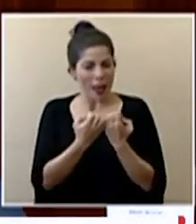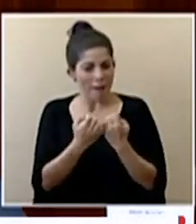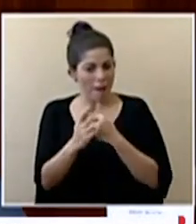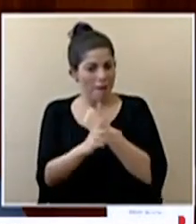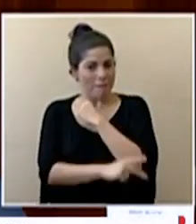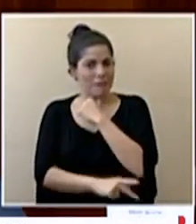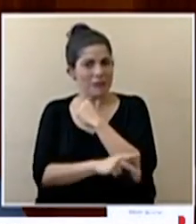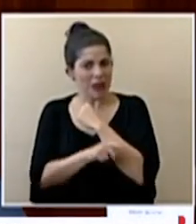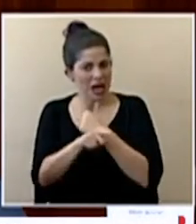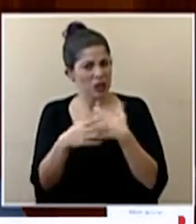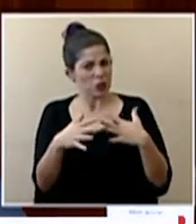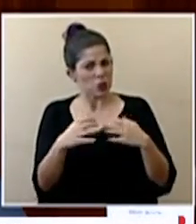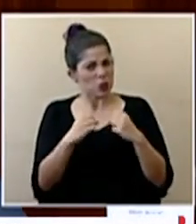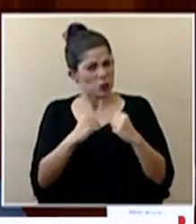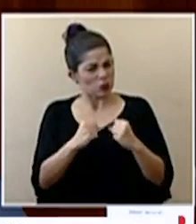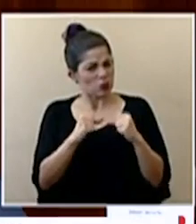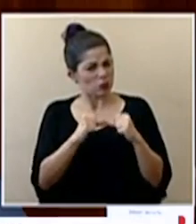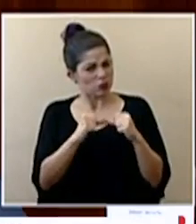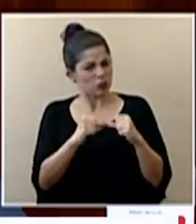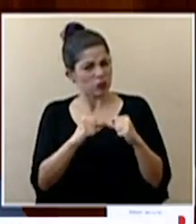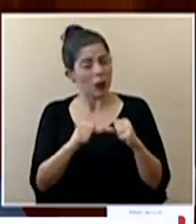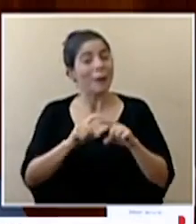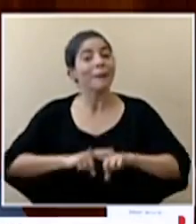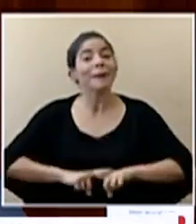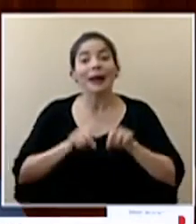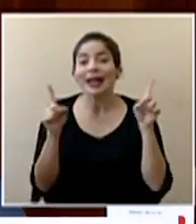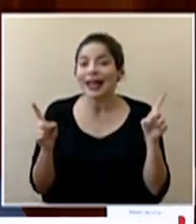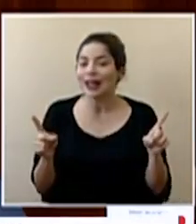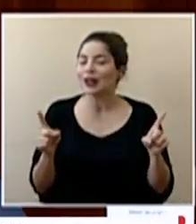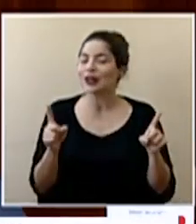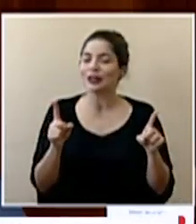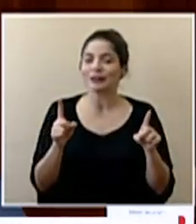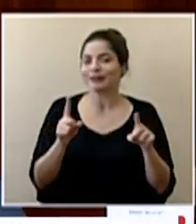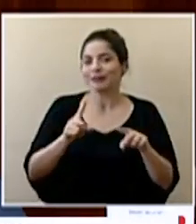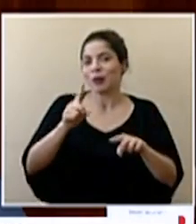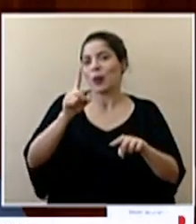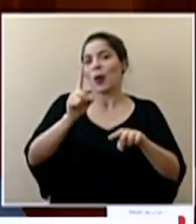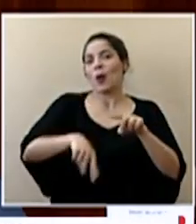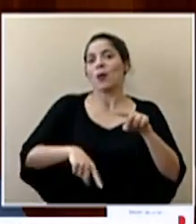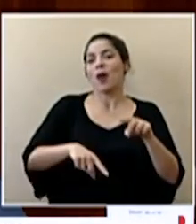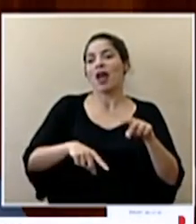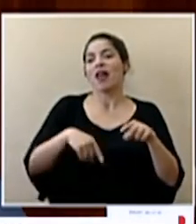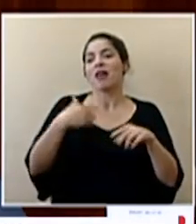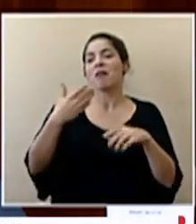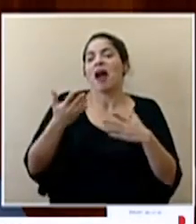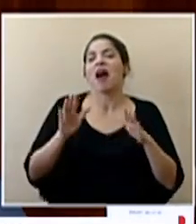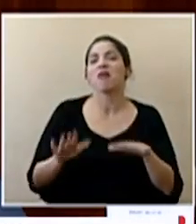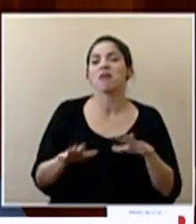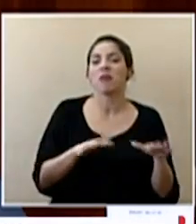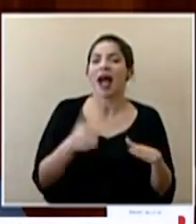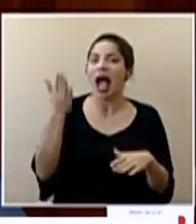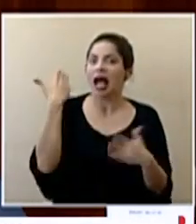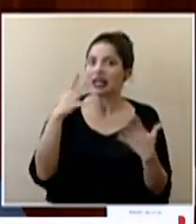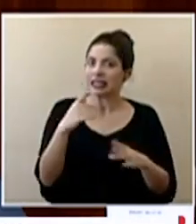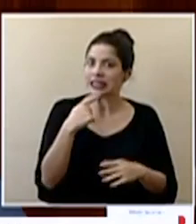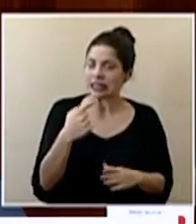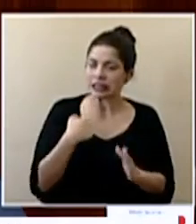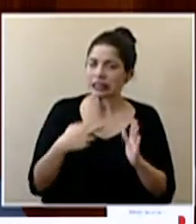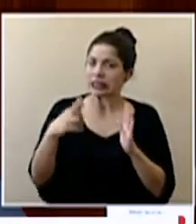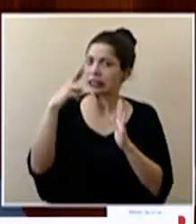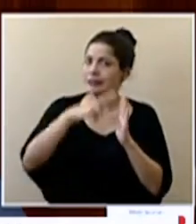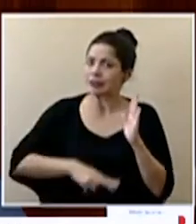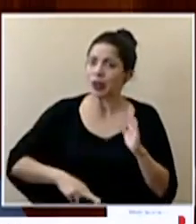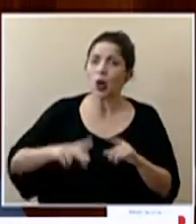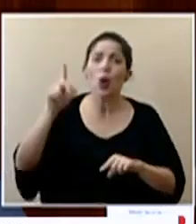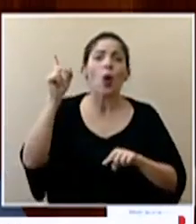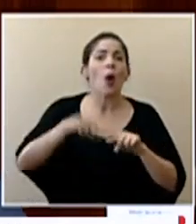prevalecido, pero no podemos aflojar. Y lo he dicho anteriormente y lo reitero, no